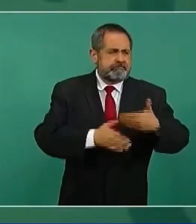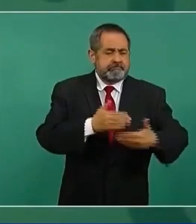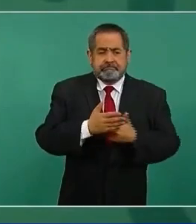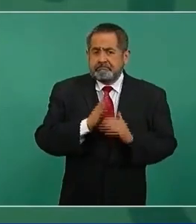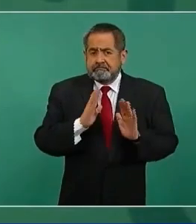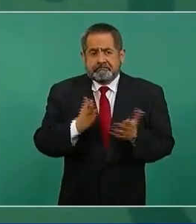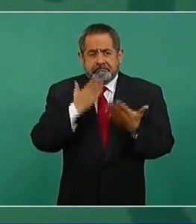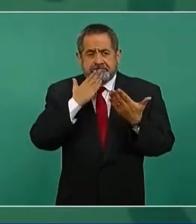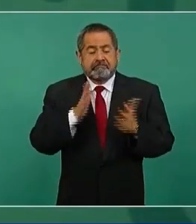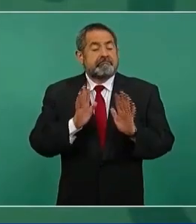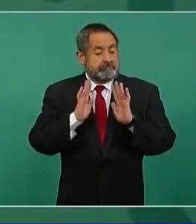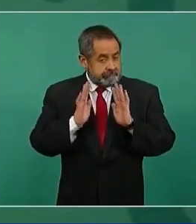trabajar, a construir los trenes.